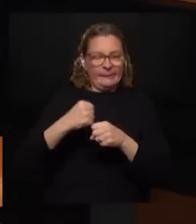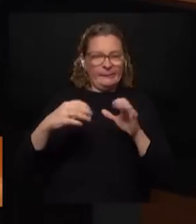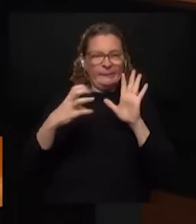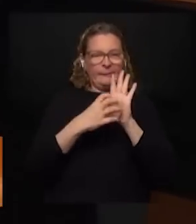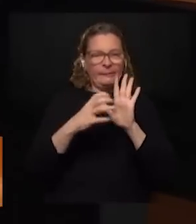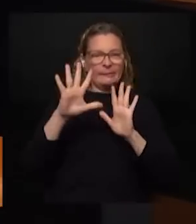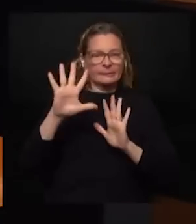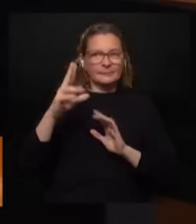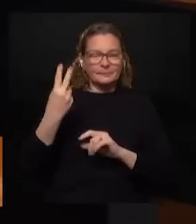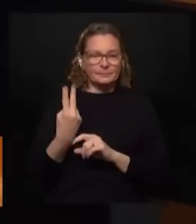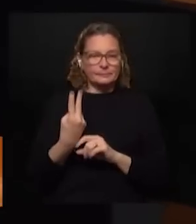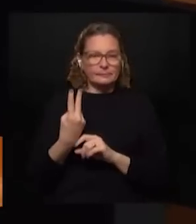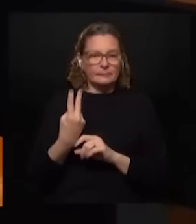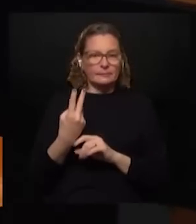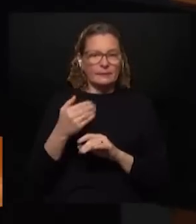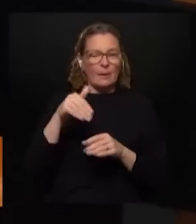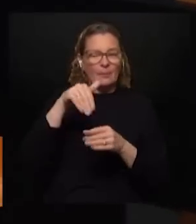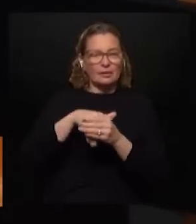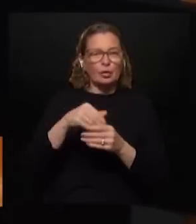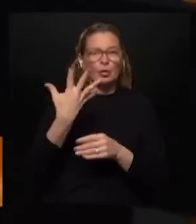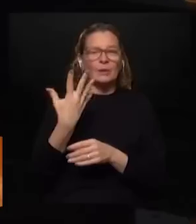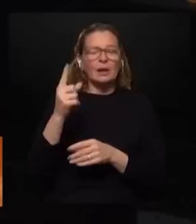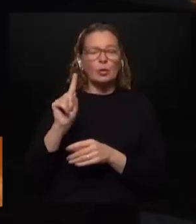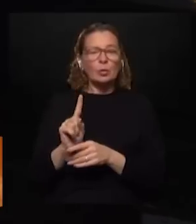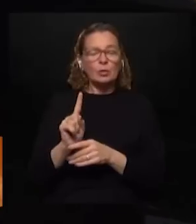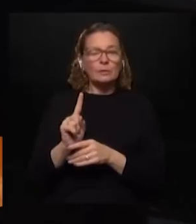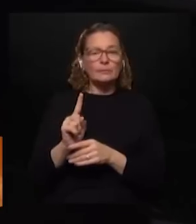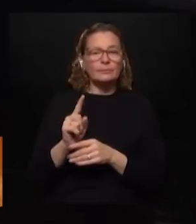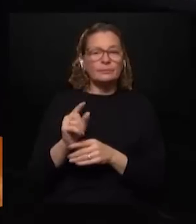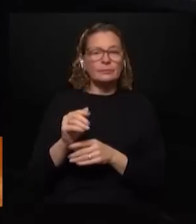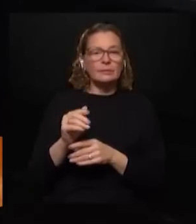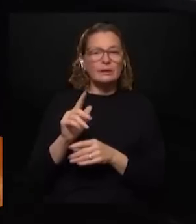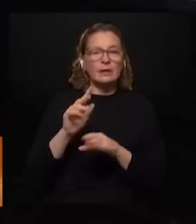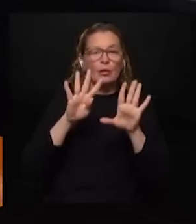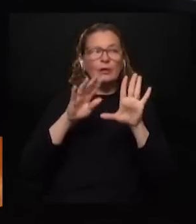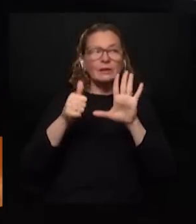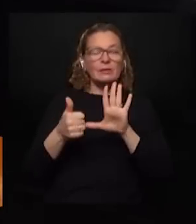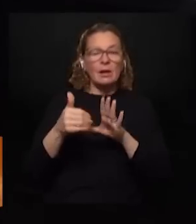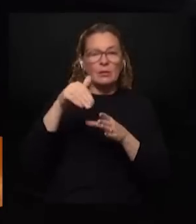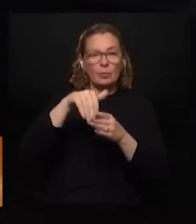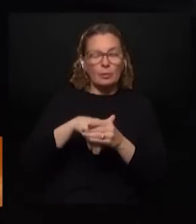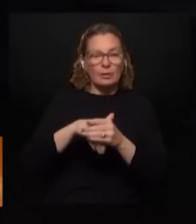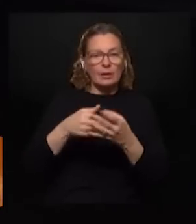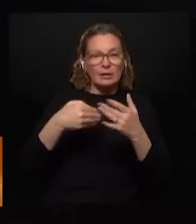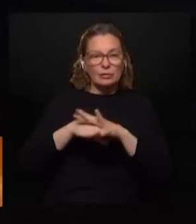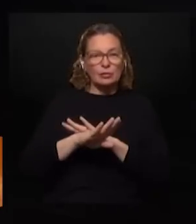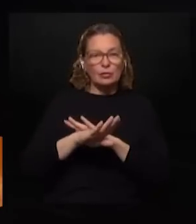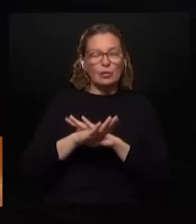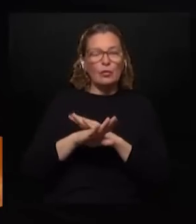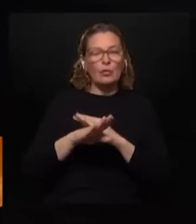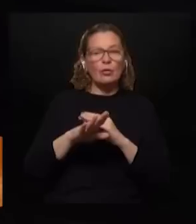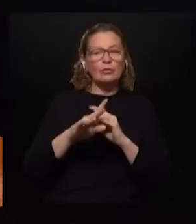del 52 el plebiscito del 51 el plebiscito del 96 este que introdujo el ballotage